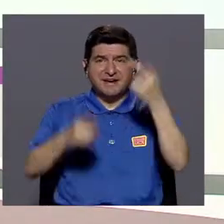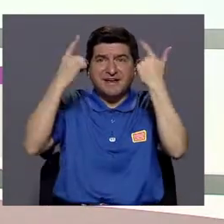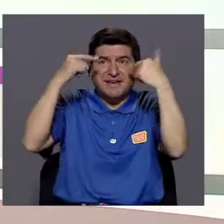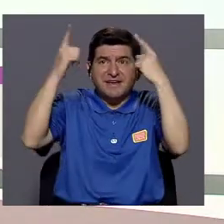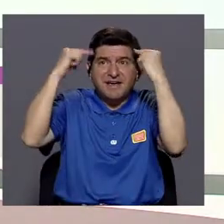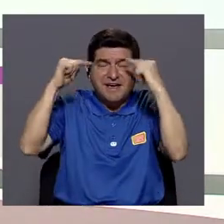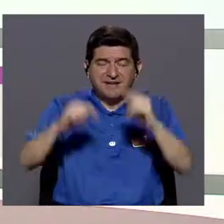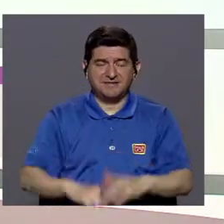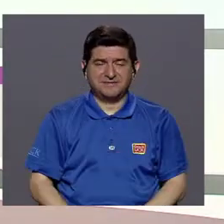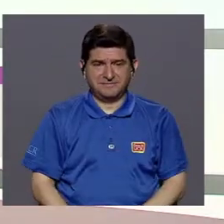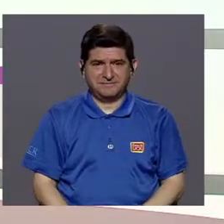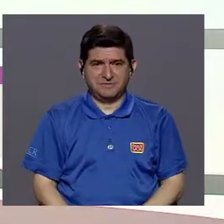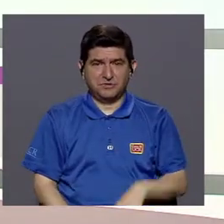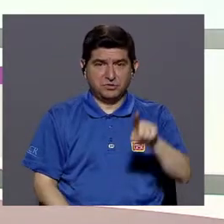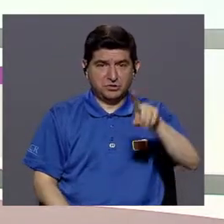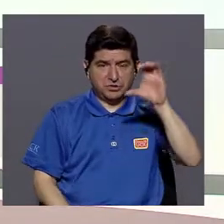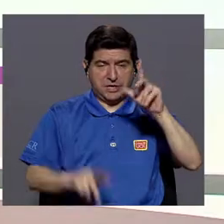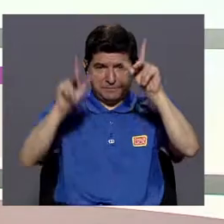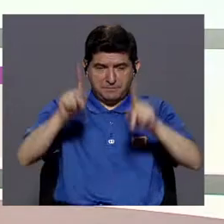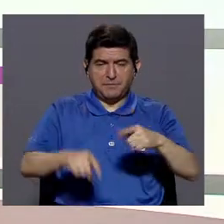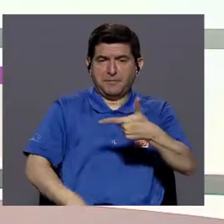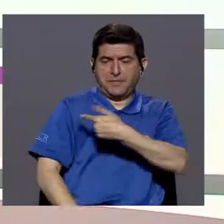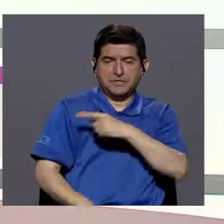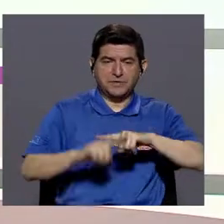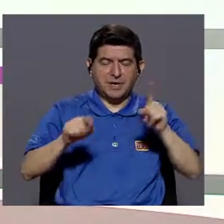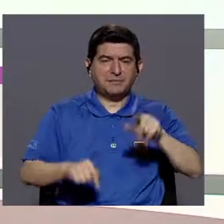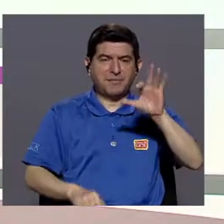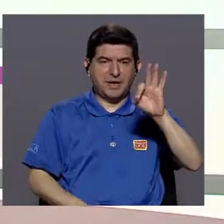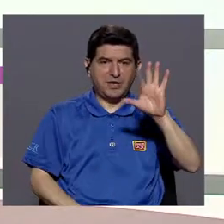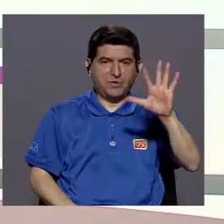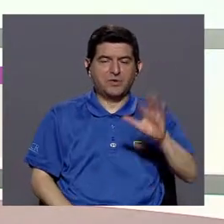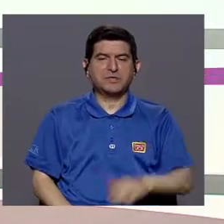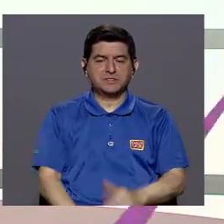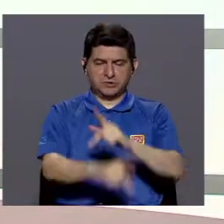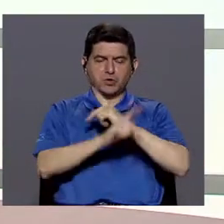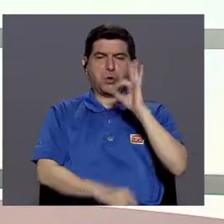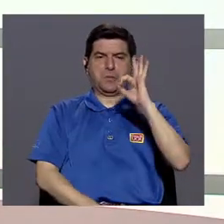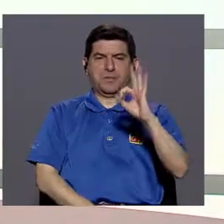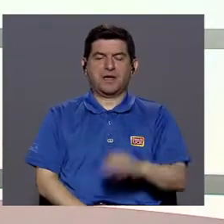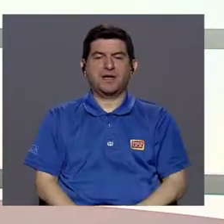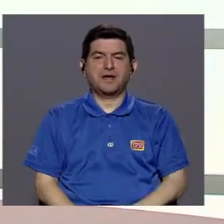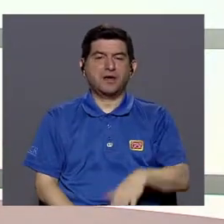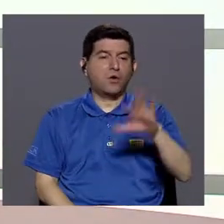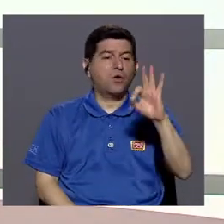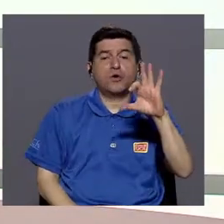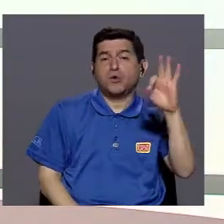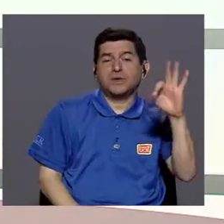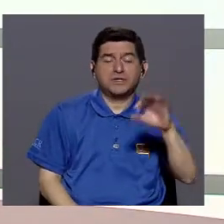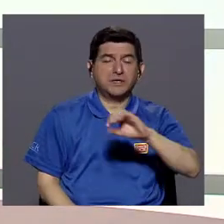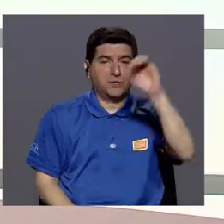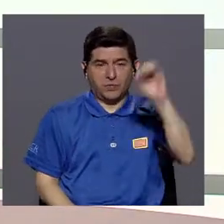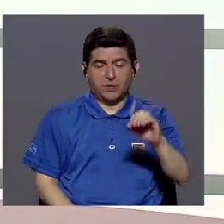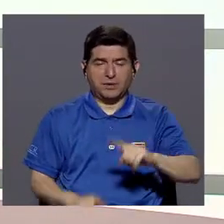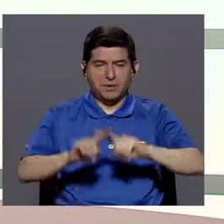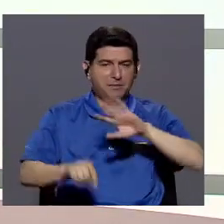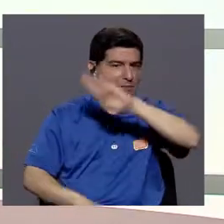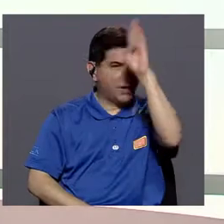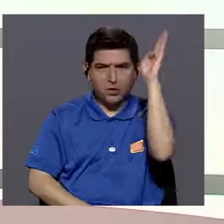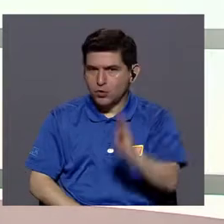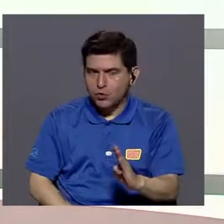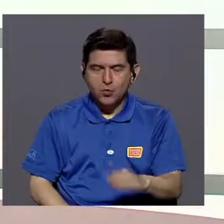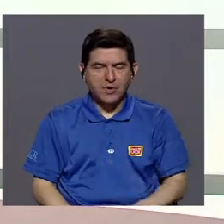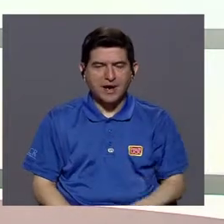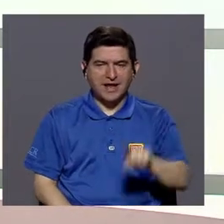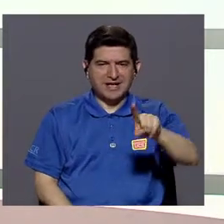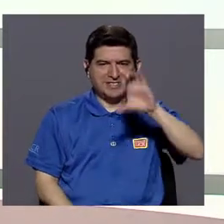efectividad de la vacuna, que es, digamos, se vacunan 100 personas, pero 95 se protegen bien. 99 se protegen bien. Pero